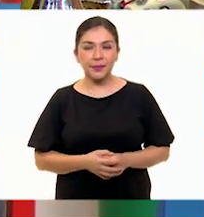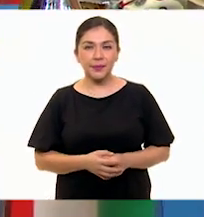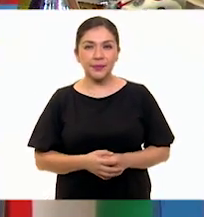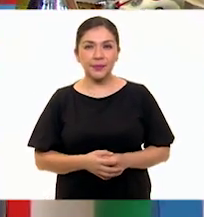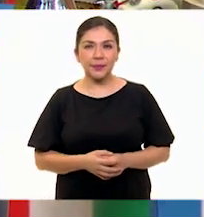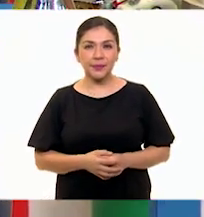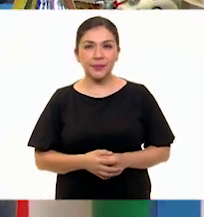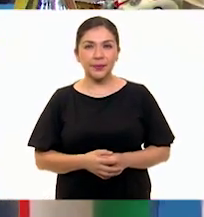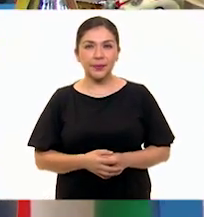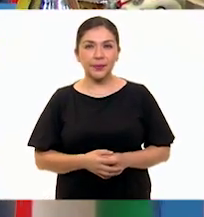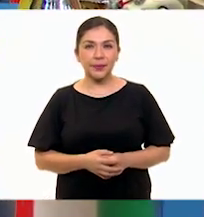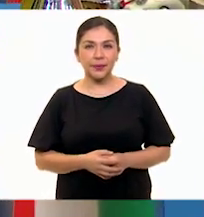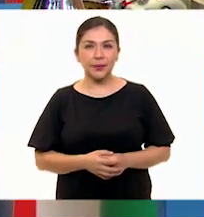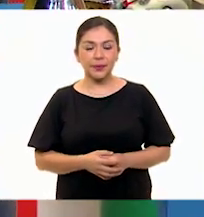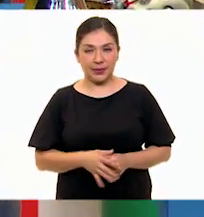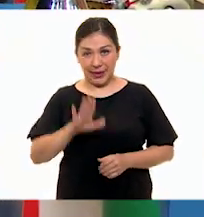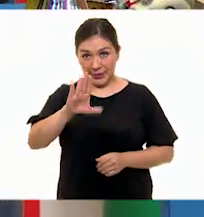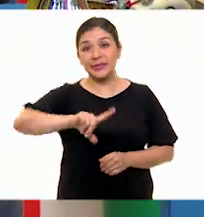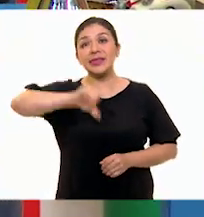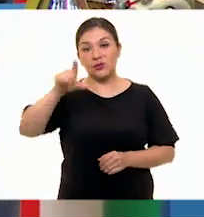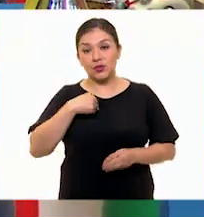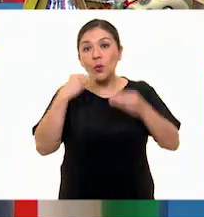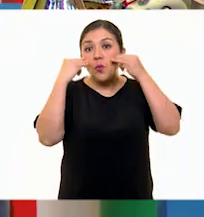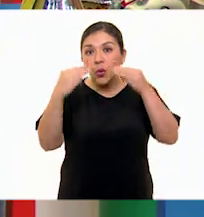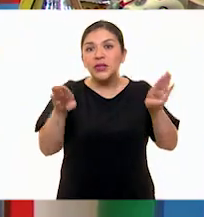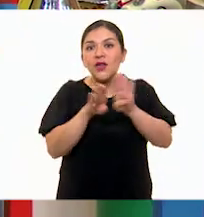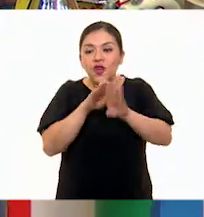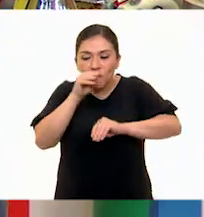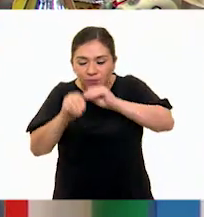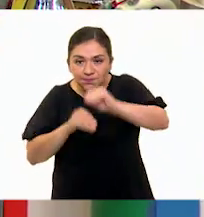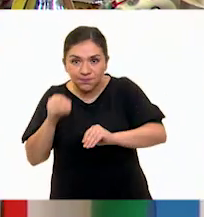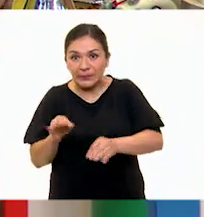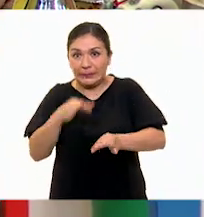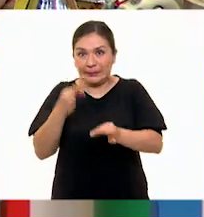muy bien. Sí, ahorita les voy a enseñar cómo va quedando esto.